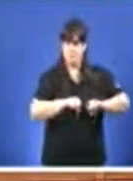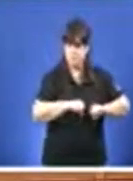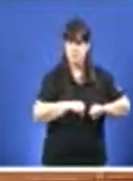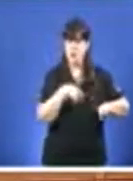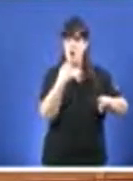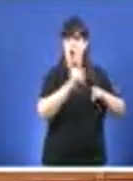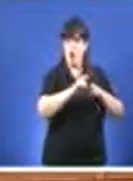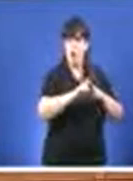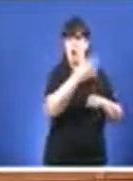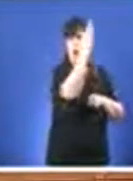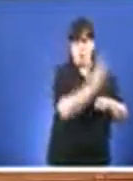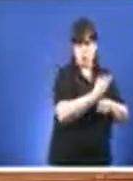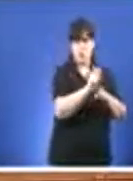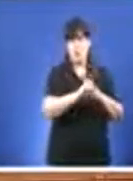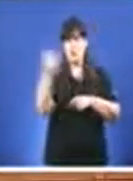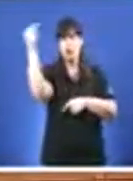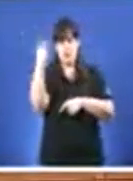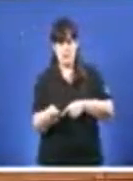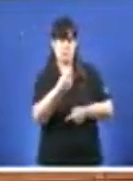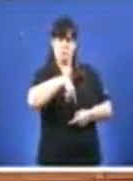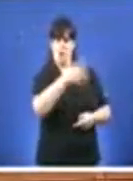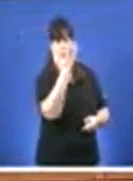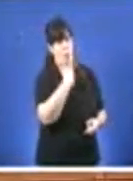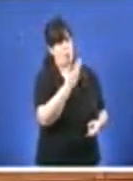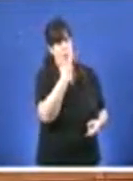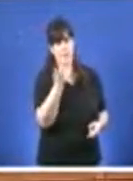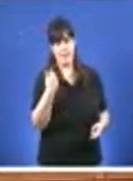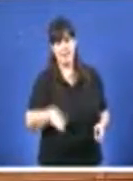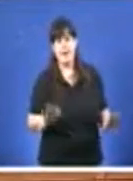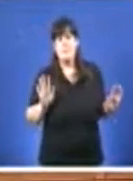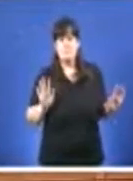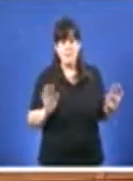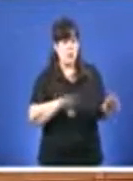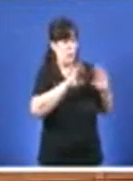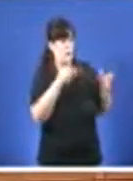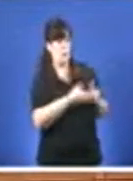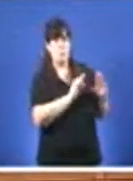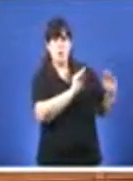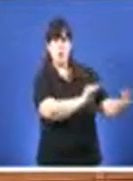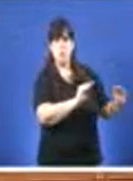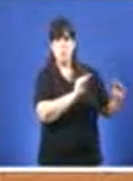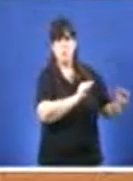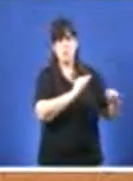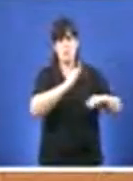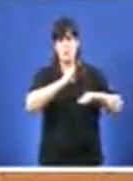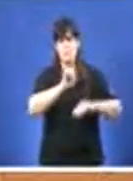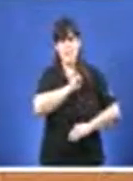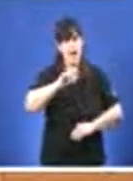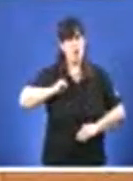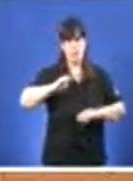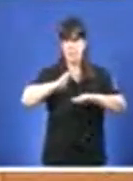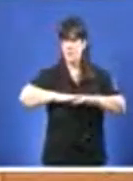seus aspectos negativos. E por iso creo que debería de vostede o seu partido ter un mínimo de autonomía aquí